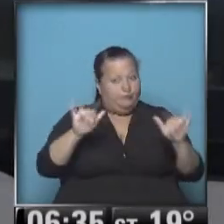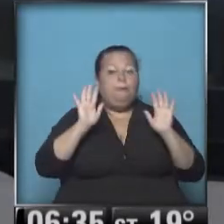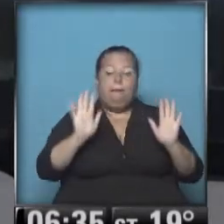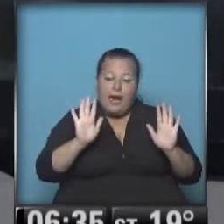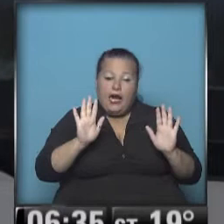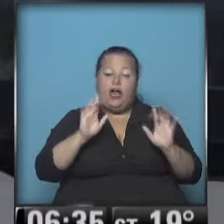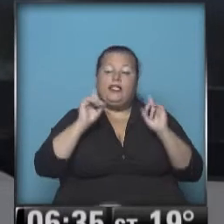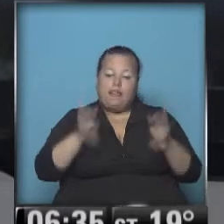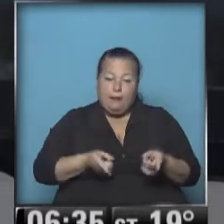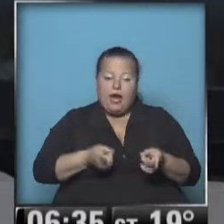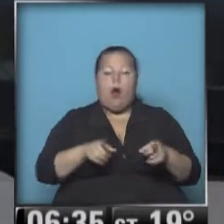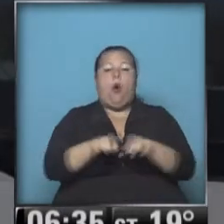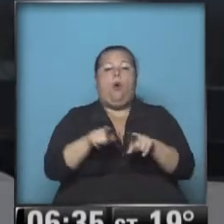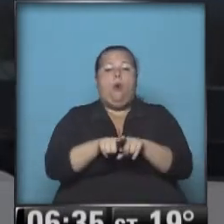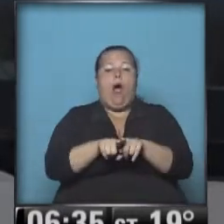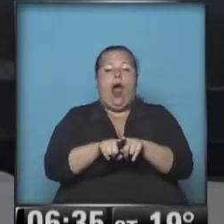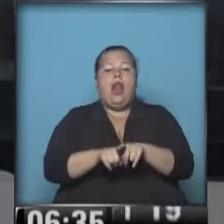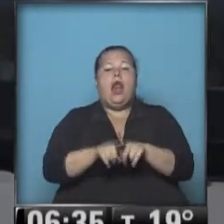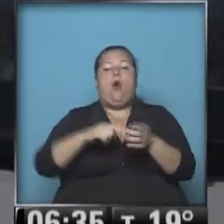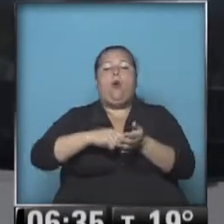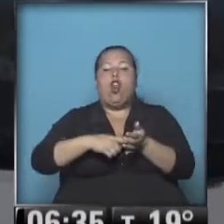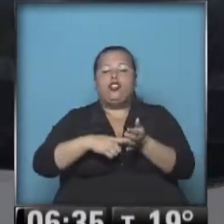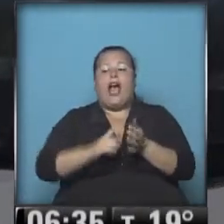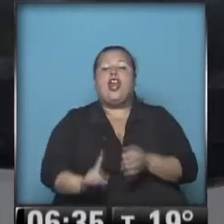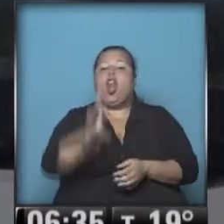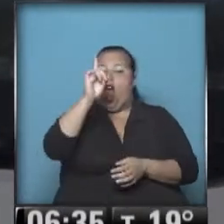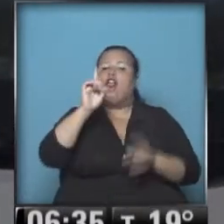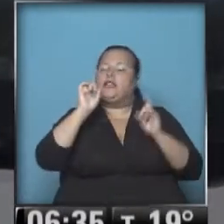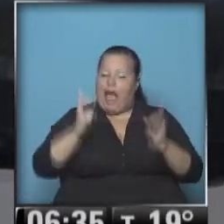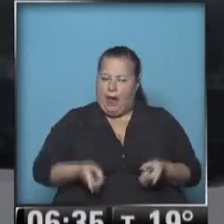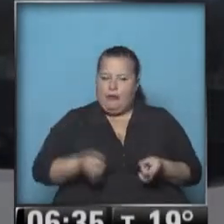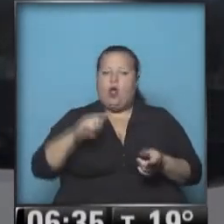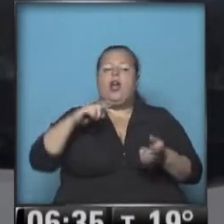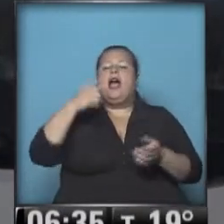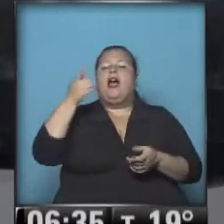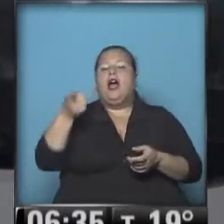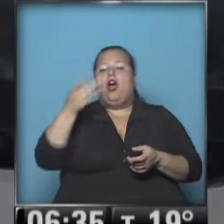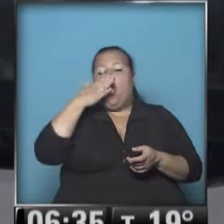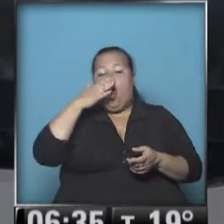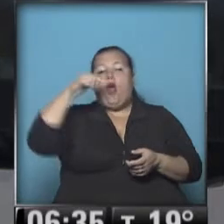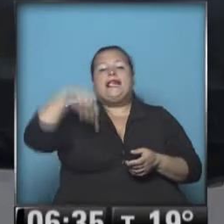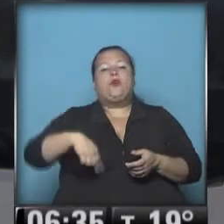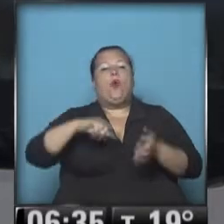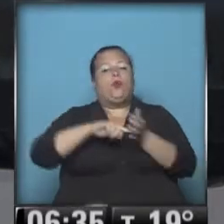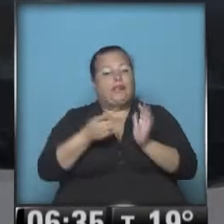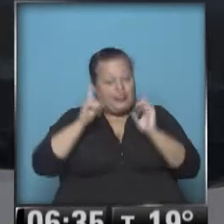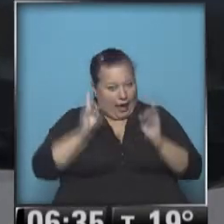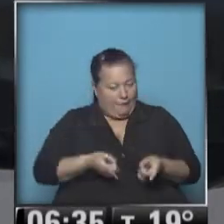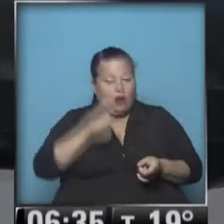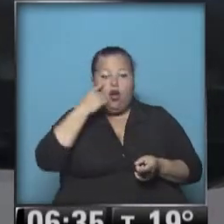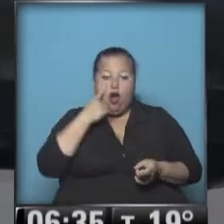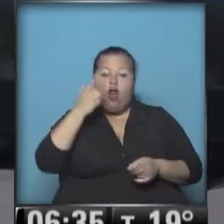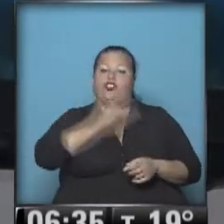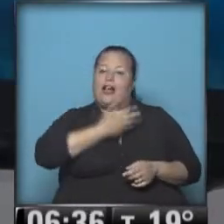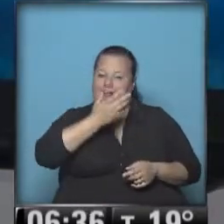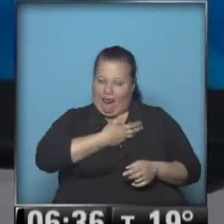vale también para todo el norte de la provincia de Buenos Aires, sur y centro de Córdoba. Atento, Santa